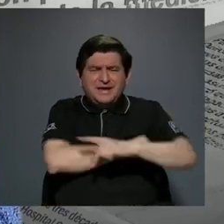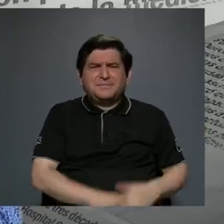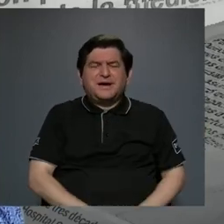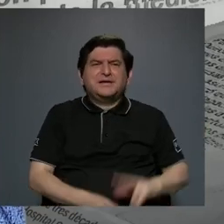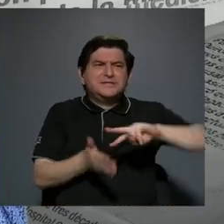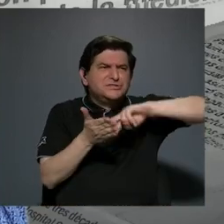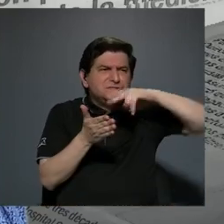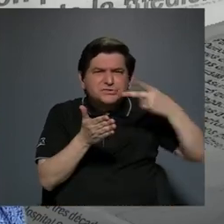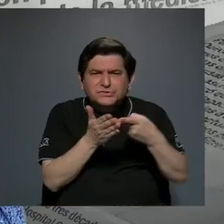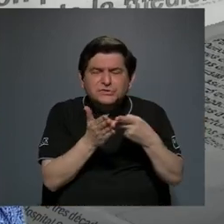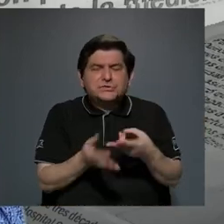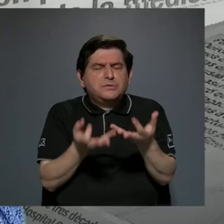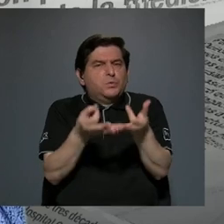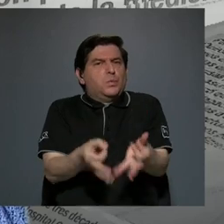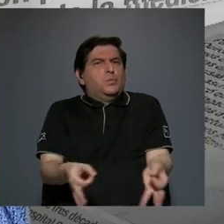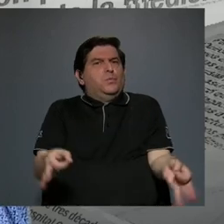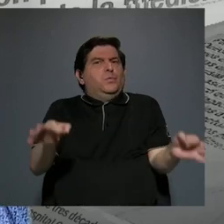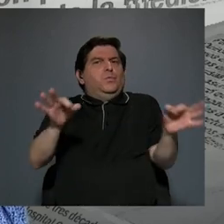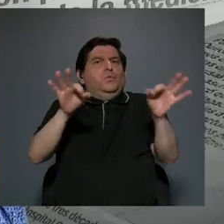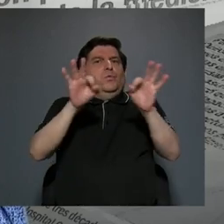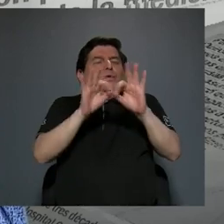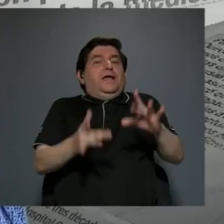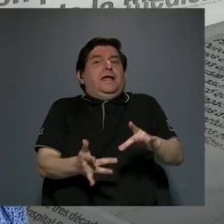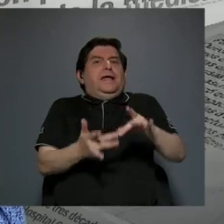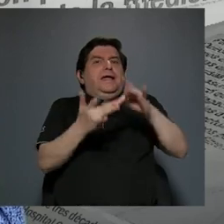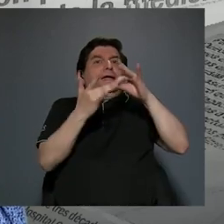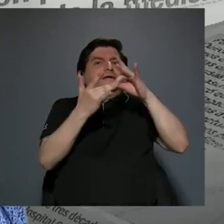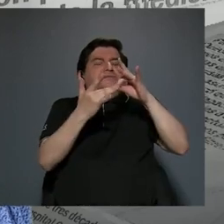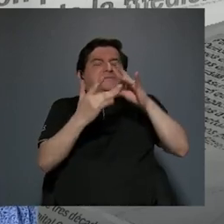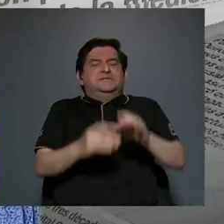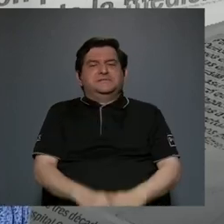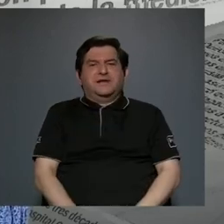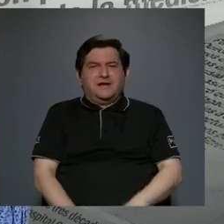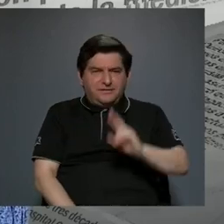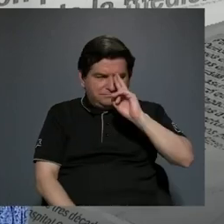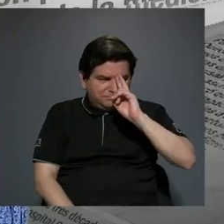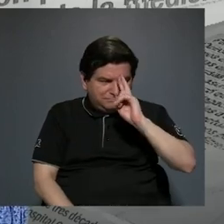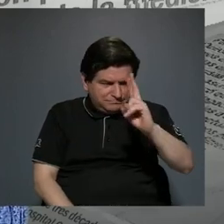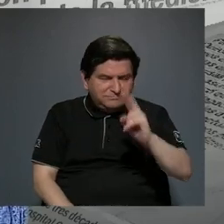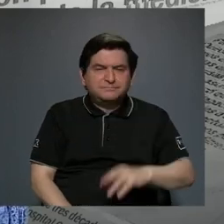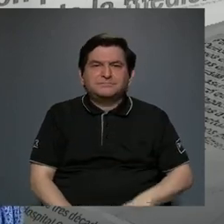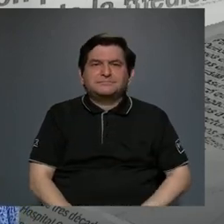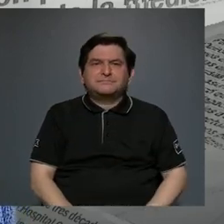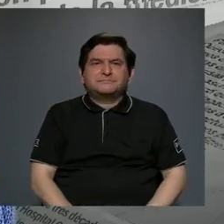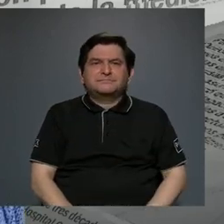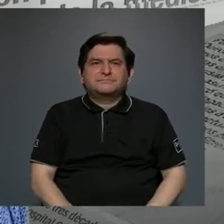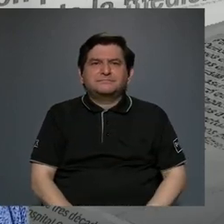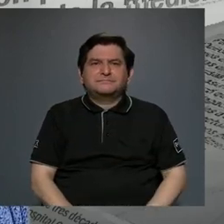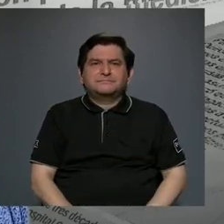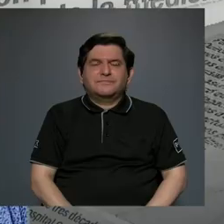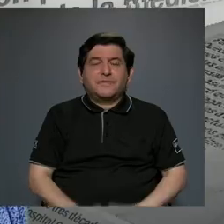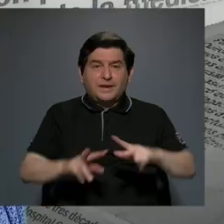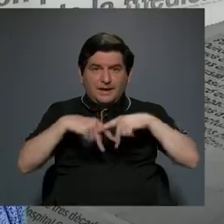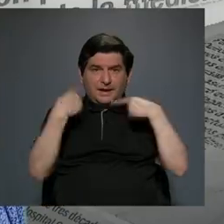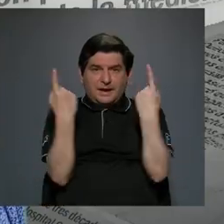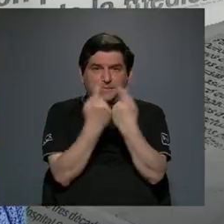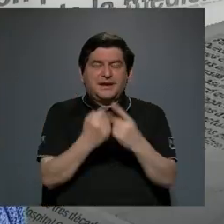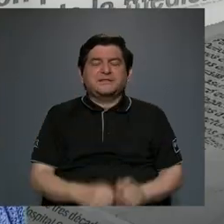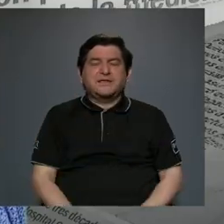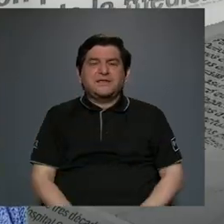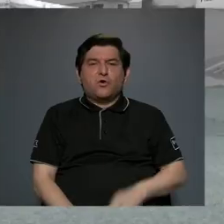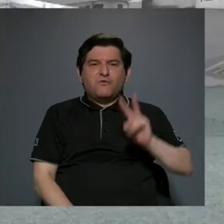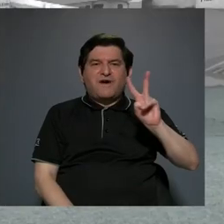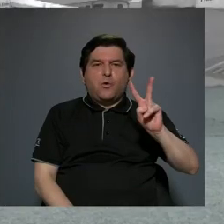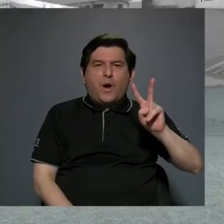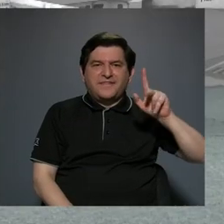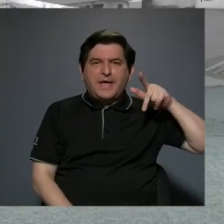concepto importantísimo y especialmente hay que reconocerle al Partido Vanguardia Popular